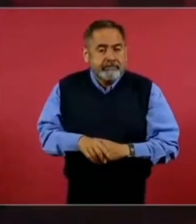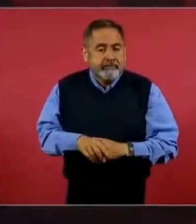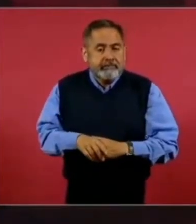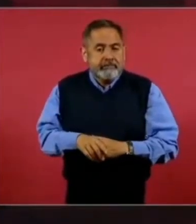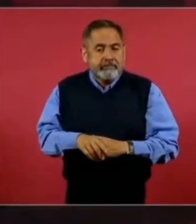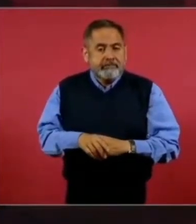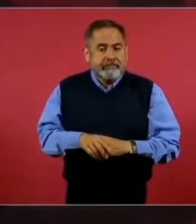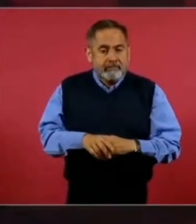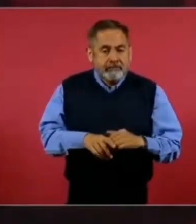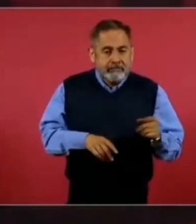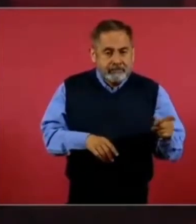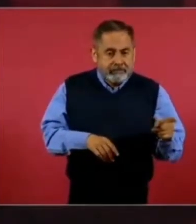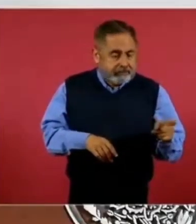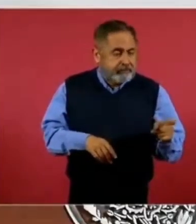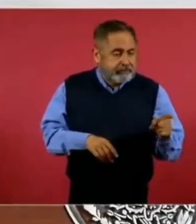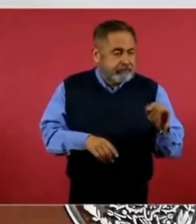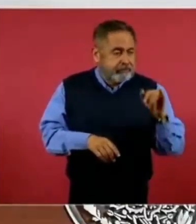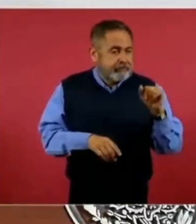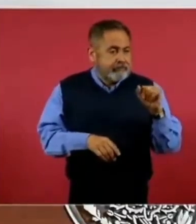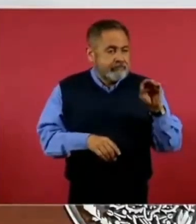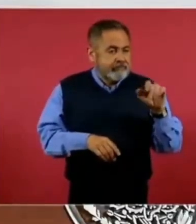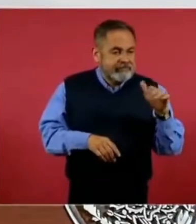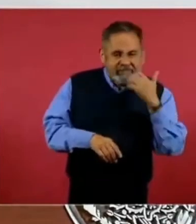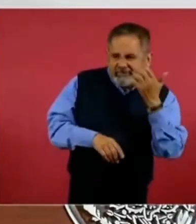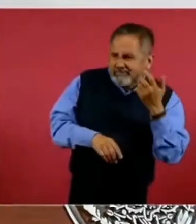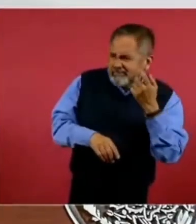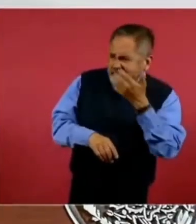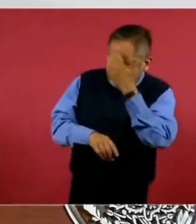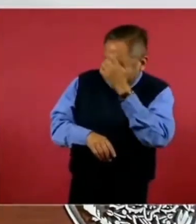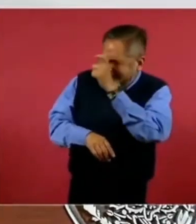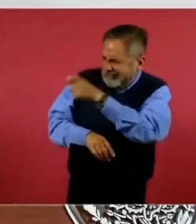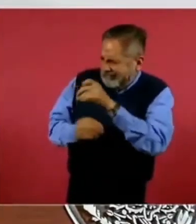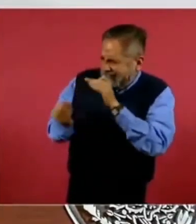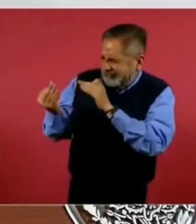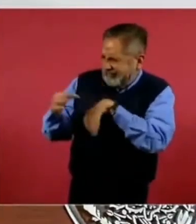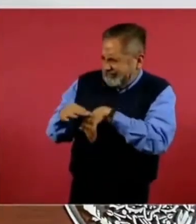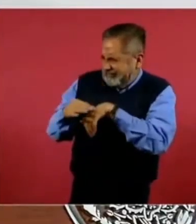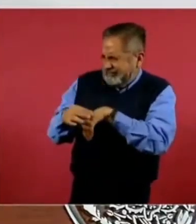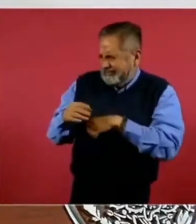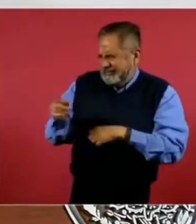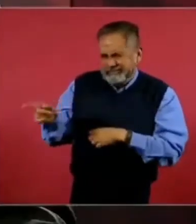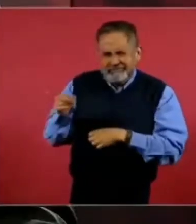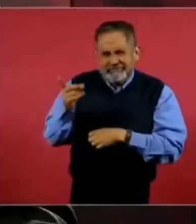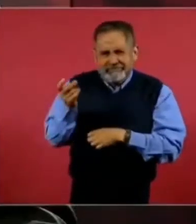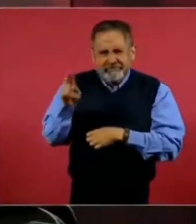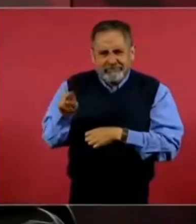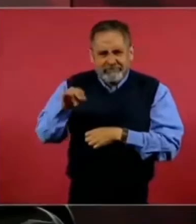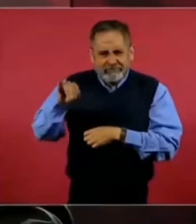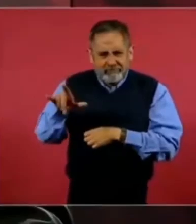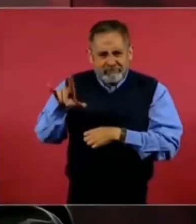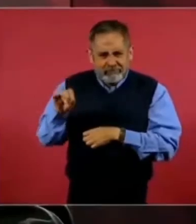llamaba la atención a don Julio, lo quería conocer. Pues era un personaje.